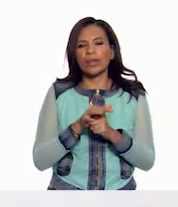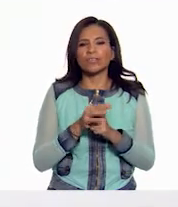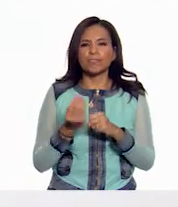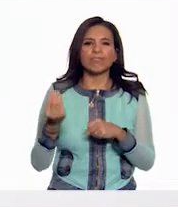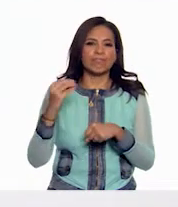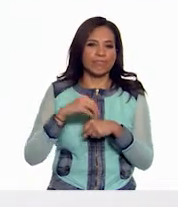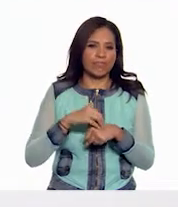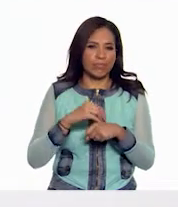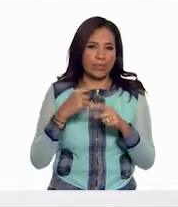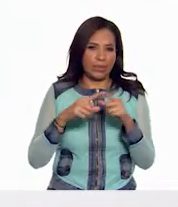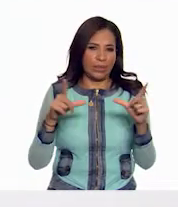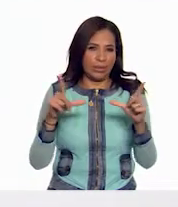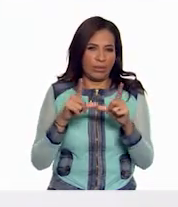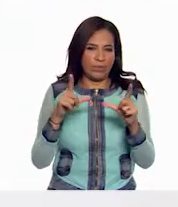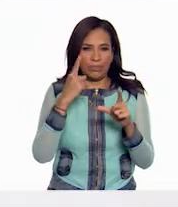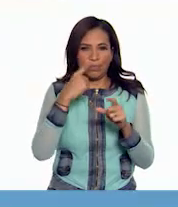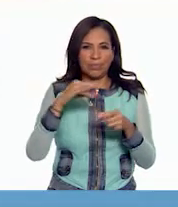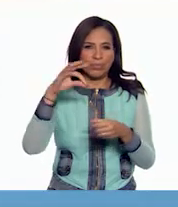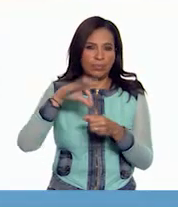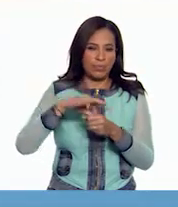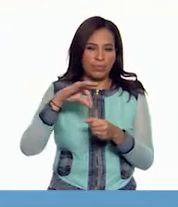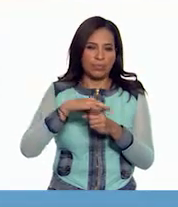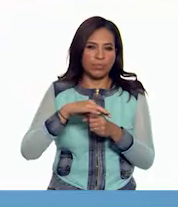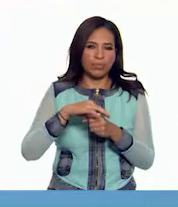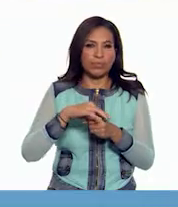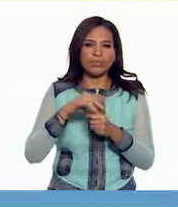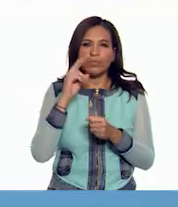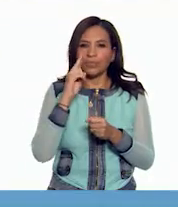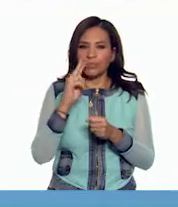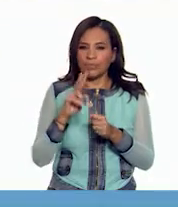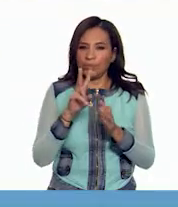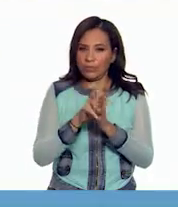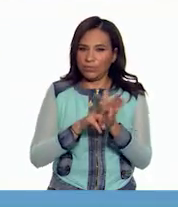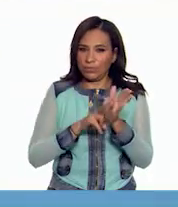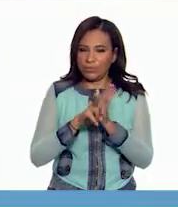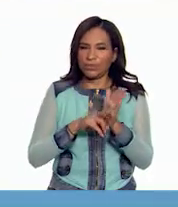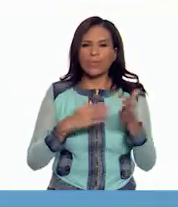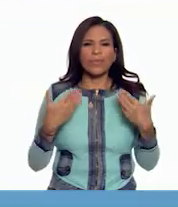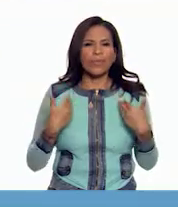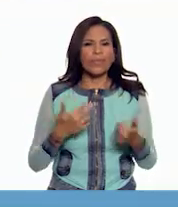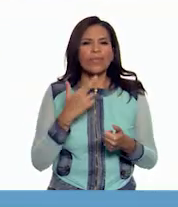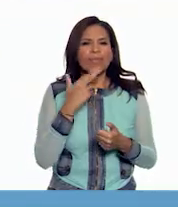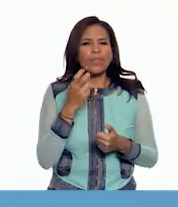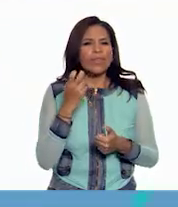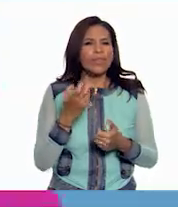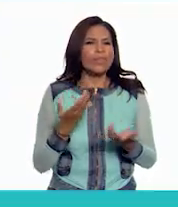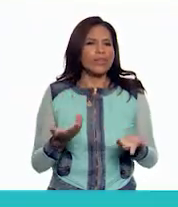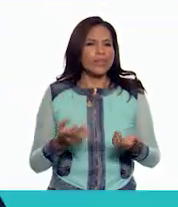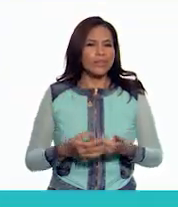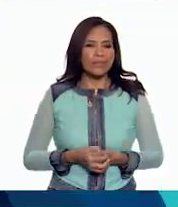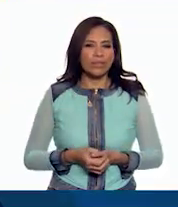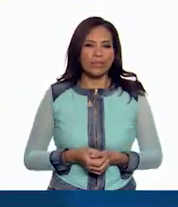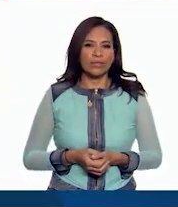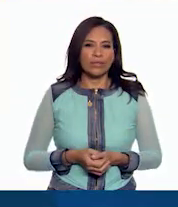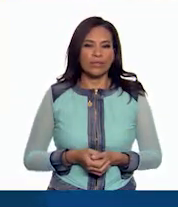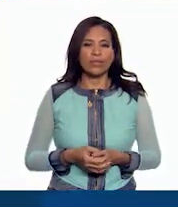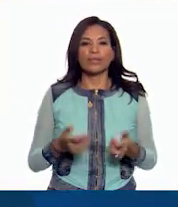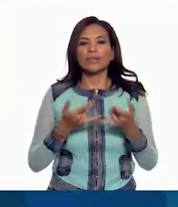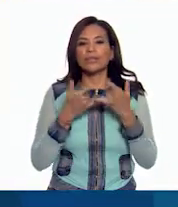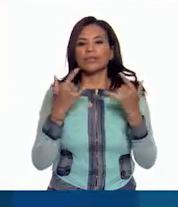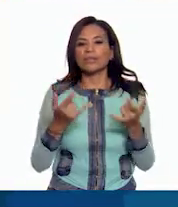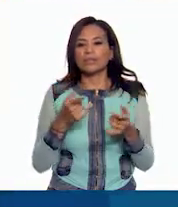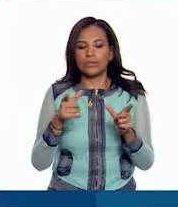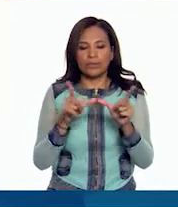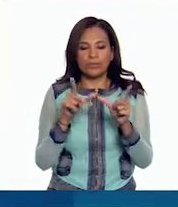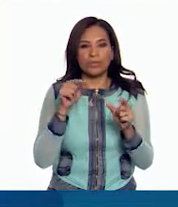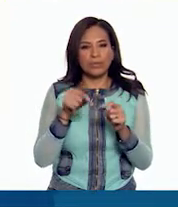implementación de las credenciales para votar. Les invito a que veamos un video para comprender mejor esto. La historia de la